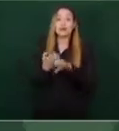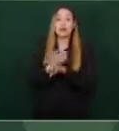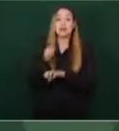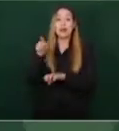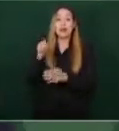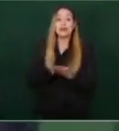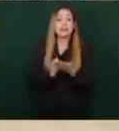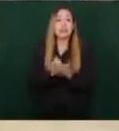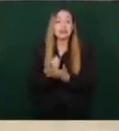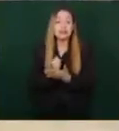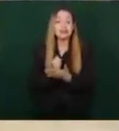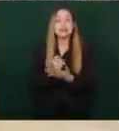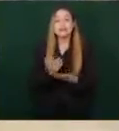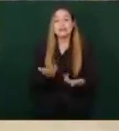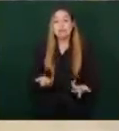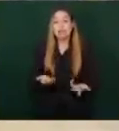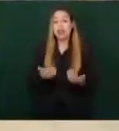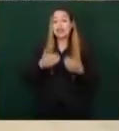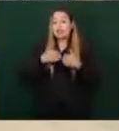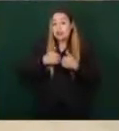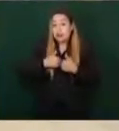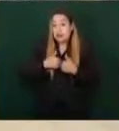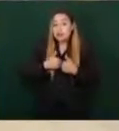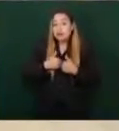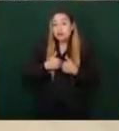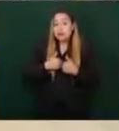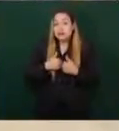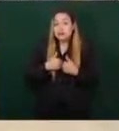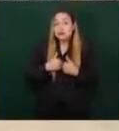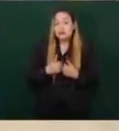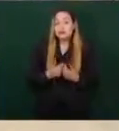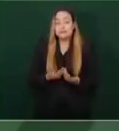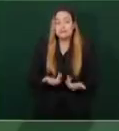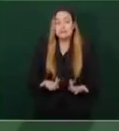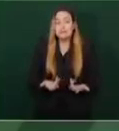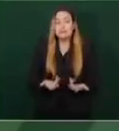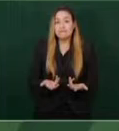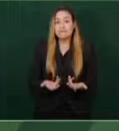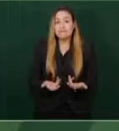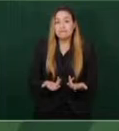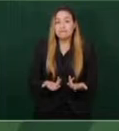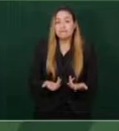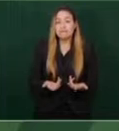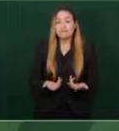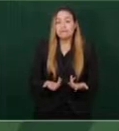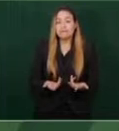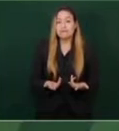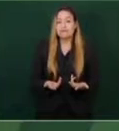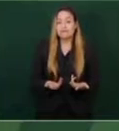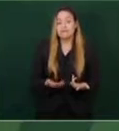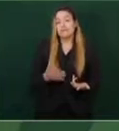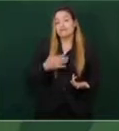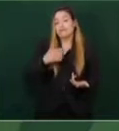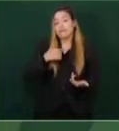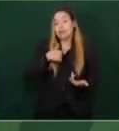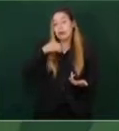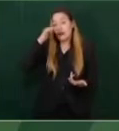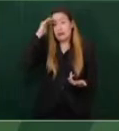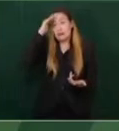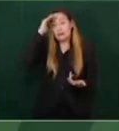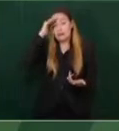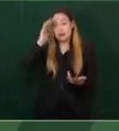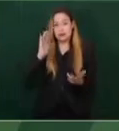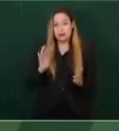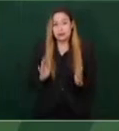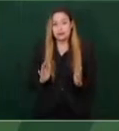En lo personal, yo considero